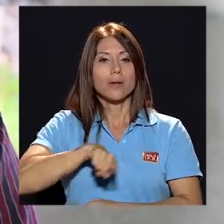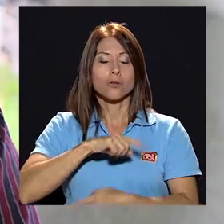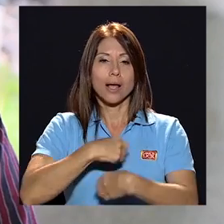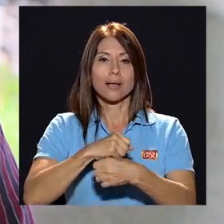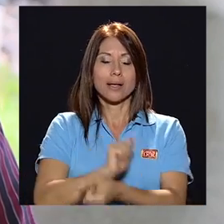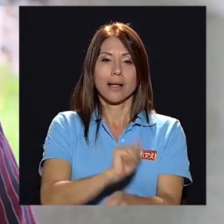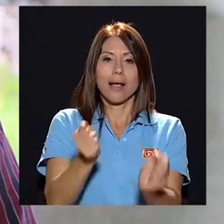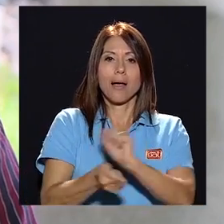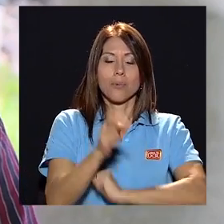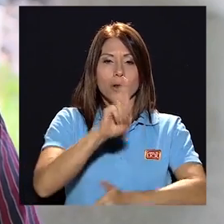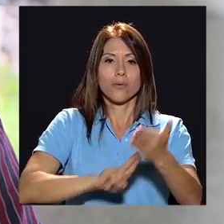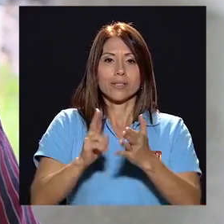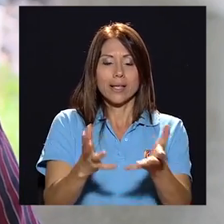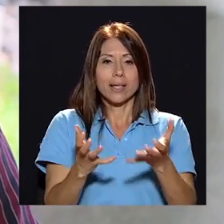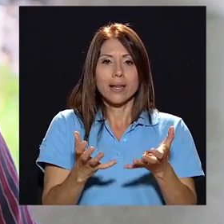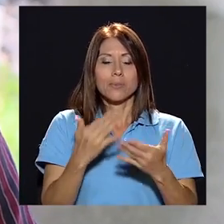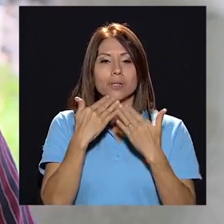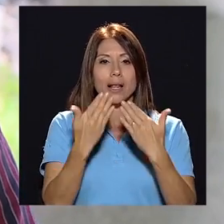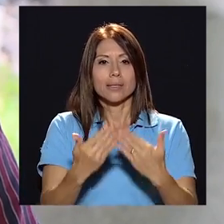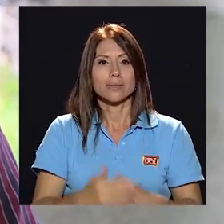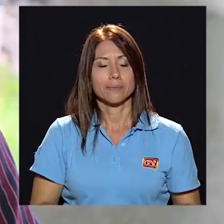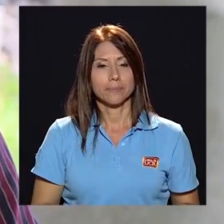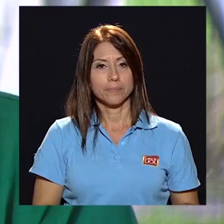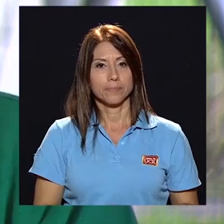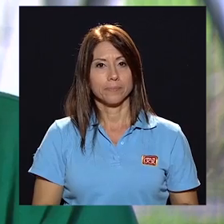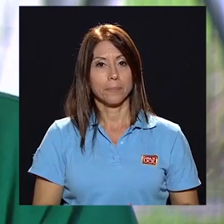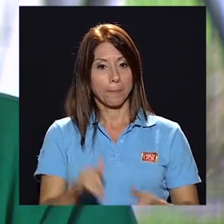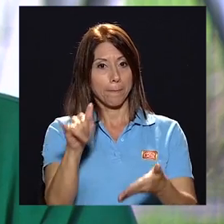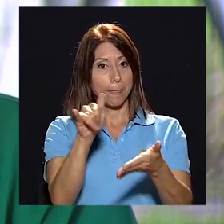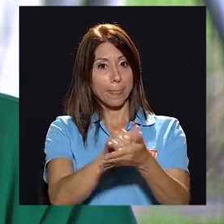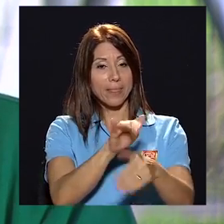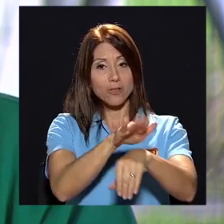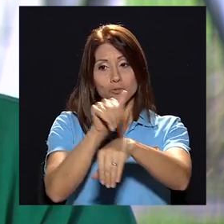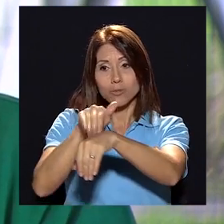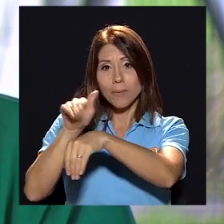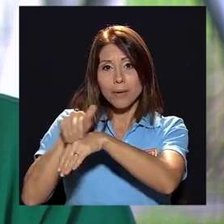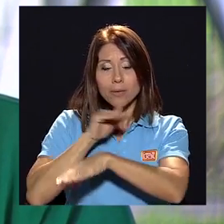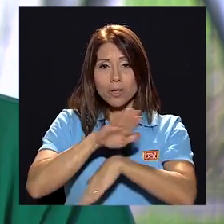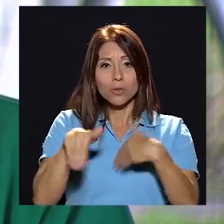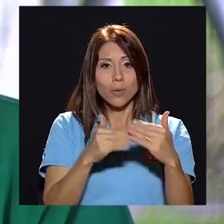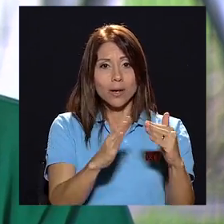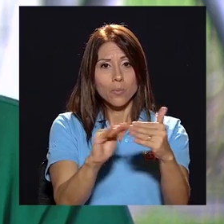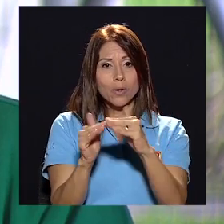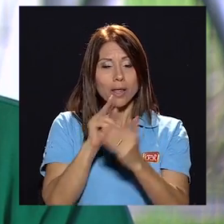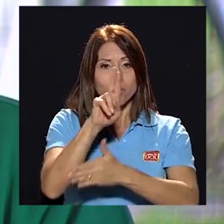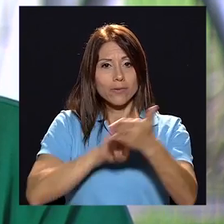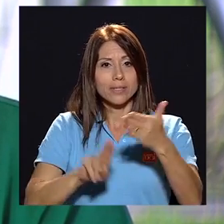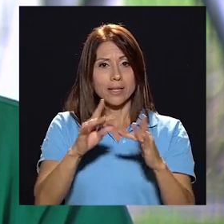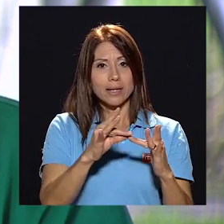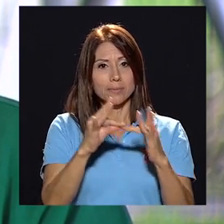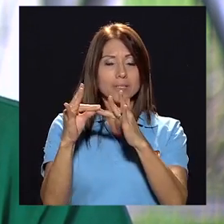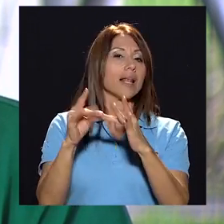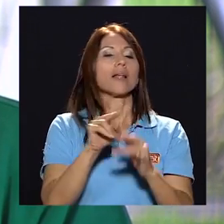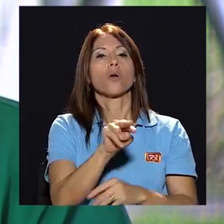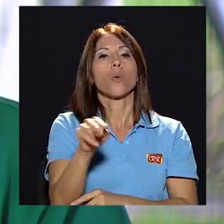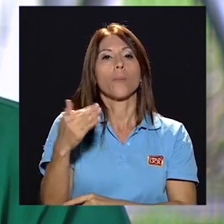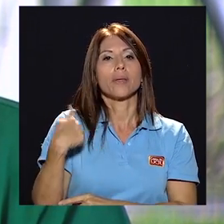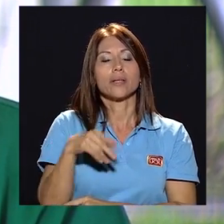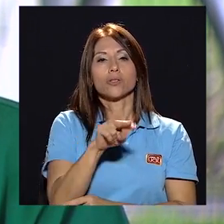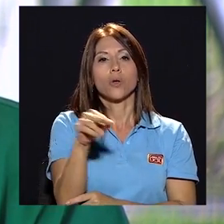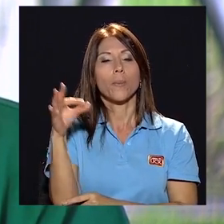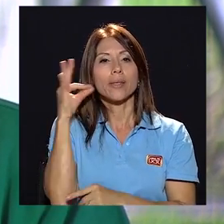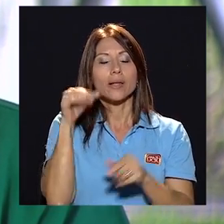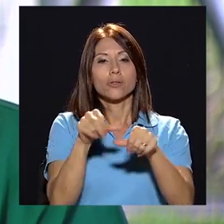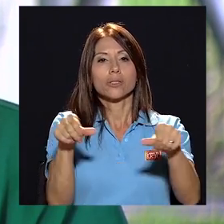para hacer el cambio de la universidad que queremos gracias esto es un llamado pues a toda la comunidad universitaria en especial a los compañeros